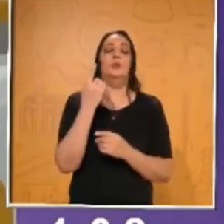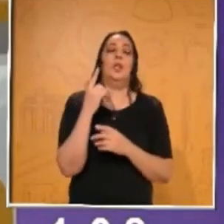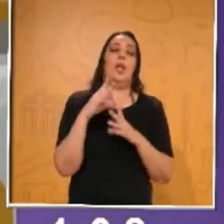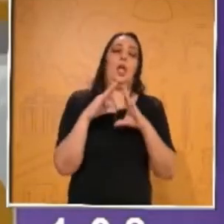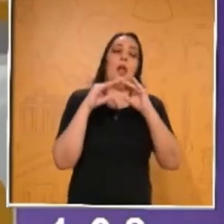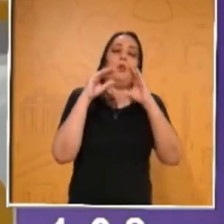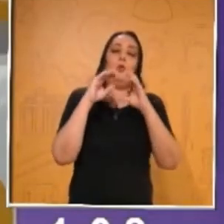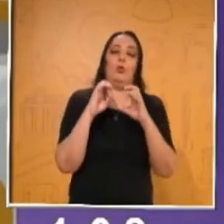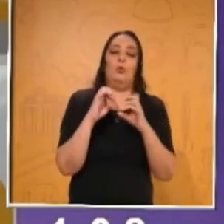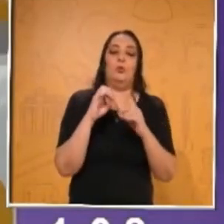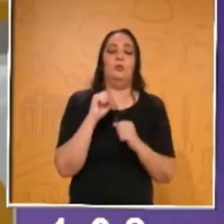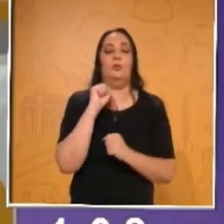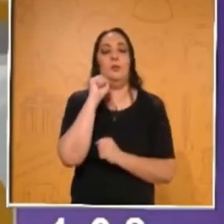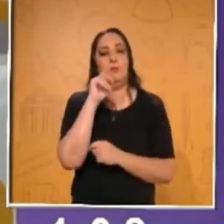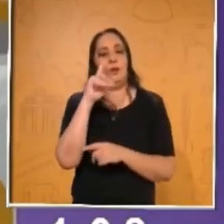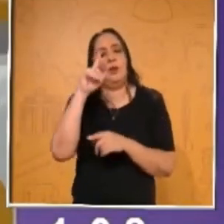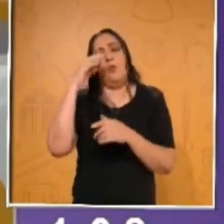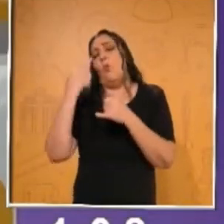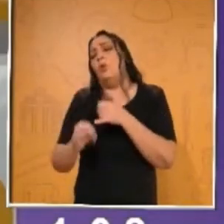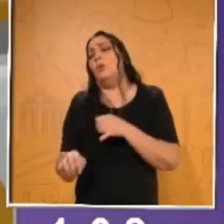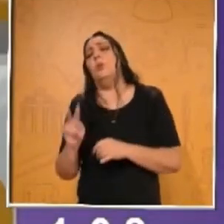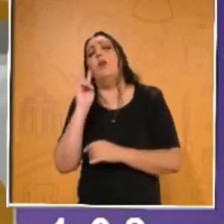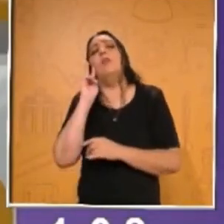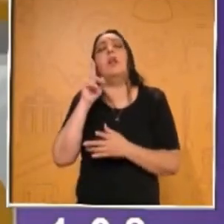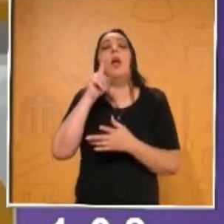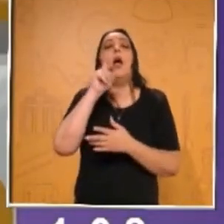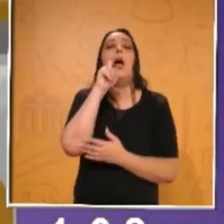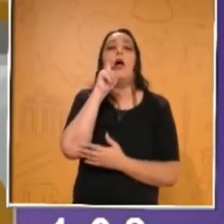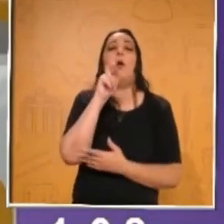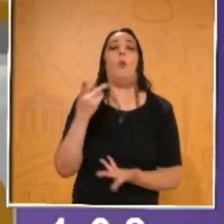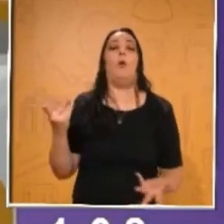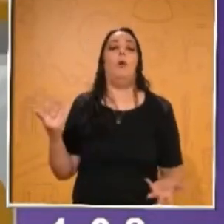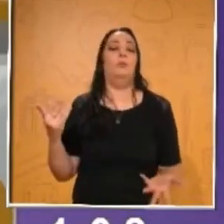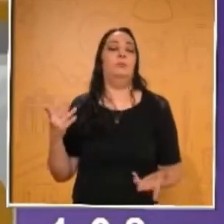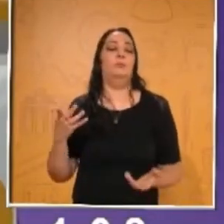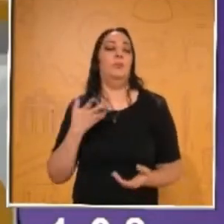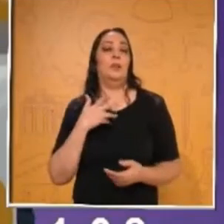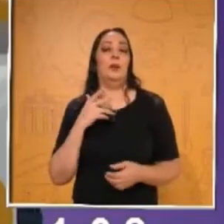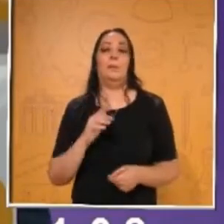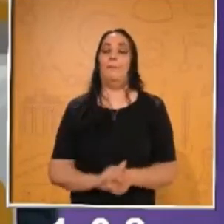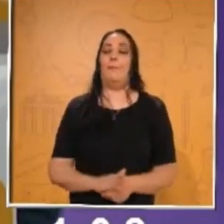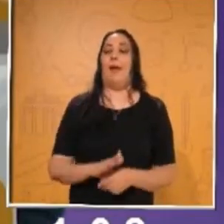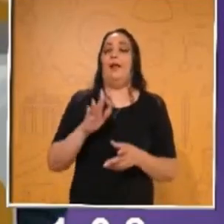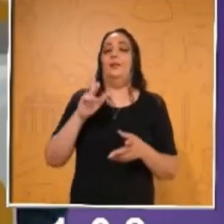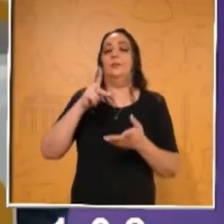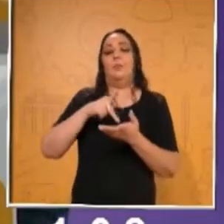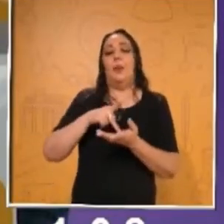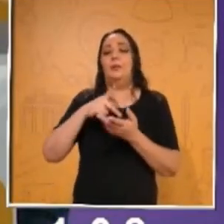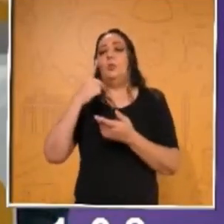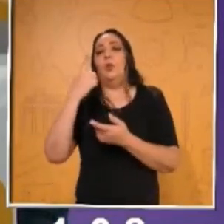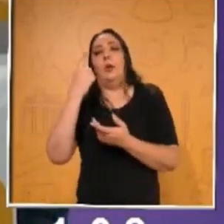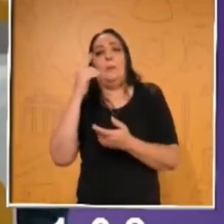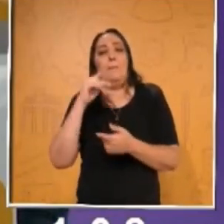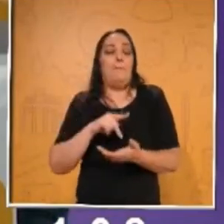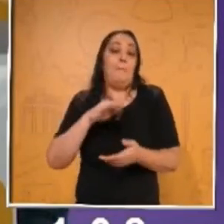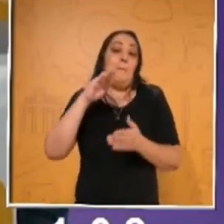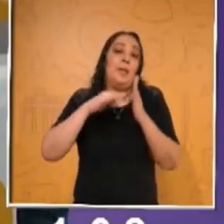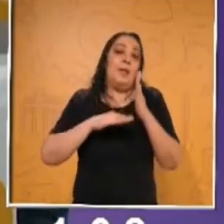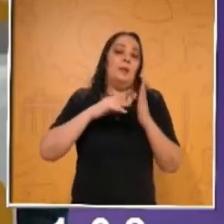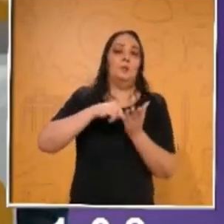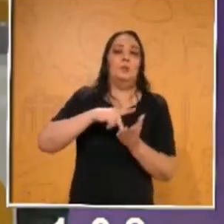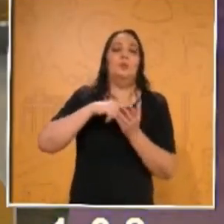algodón. Y por último, el agua. Vamos a ver el agua, si tiene una mayor densidad o una menor densidad.